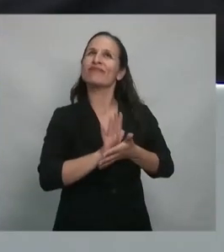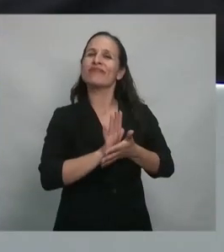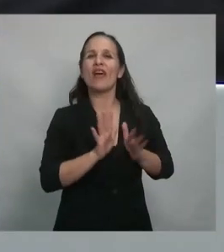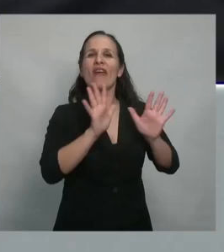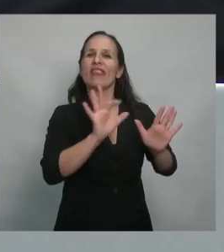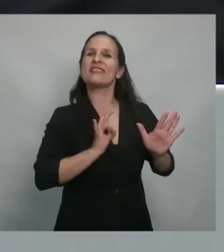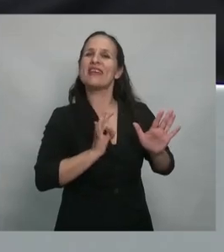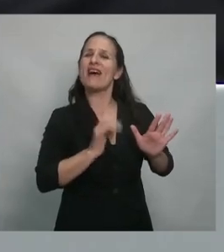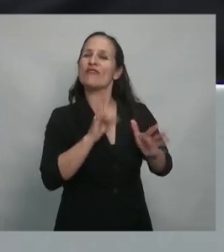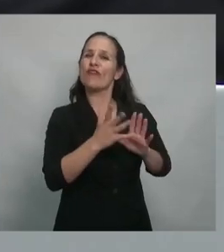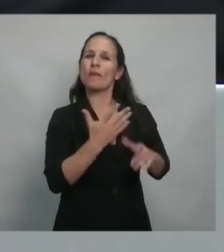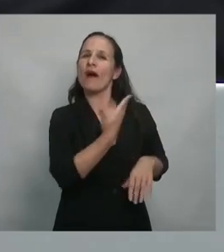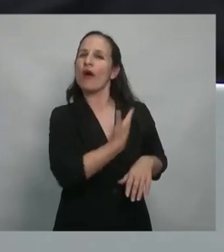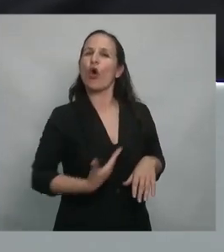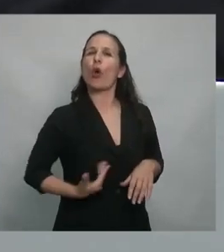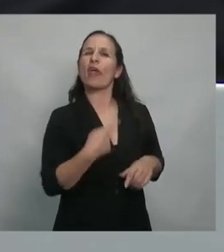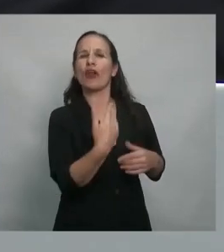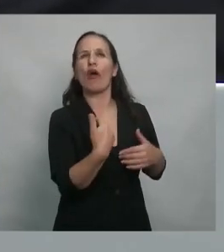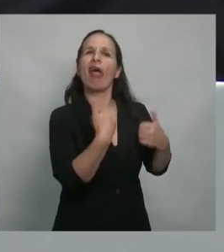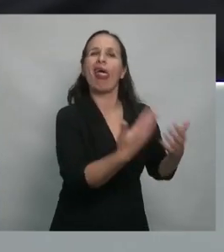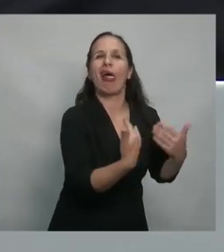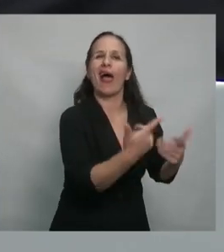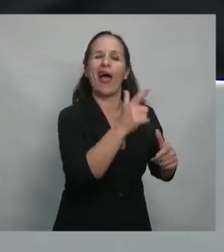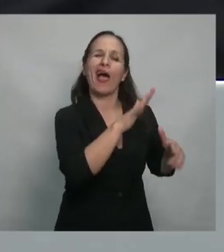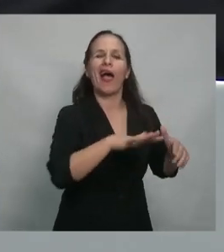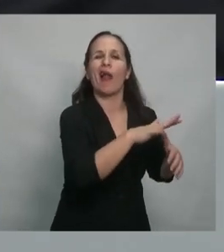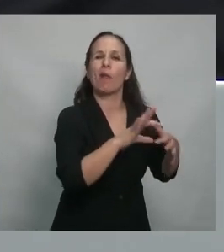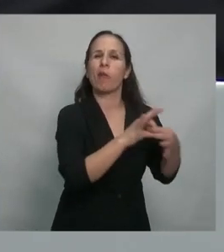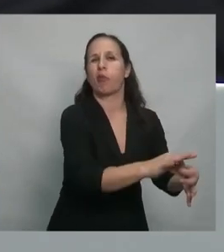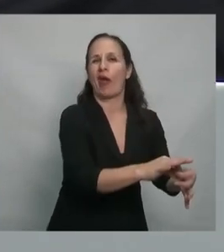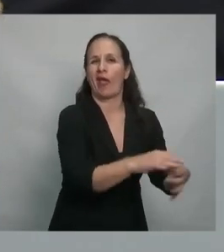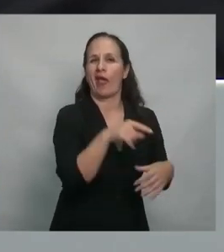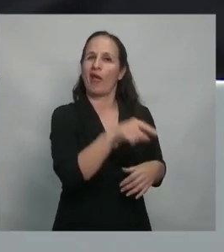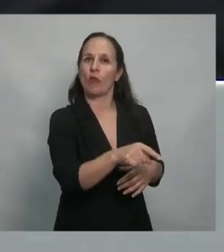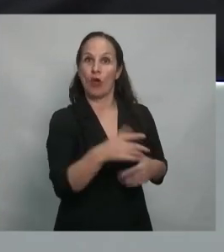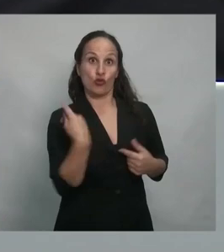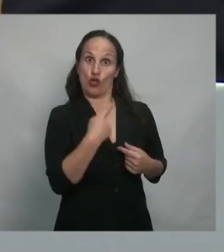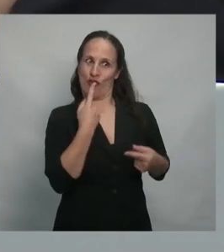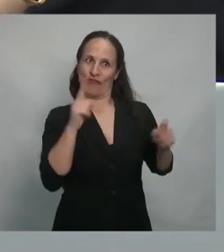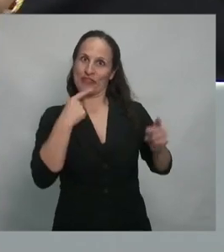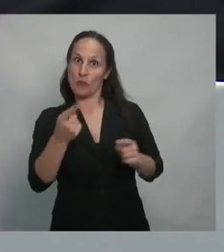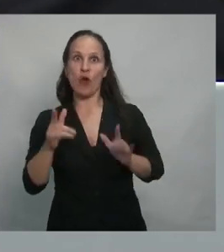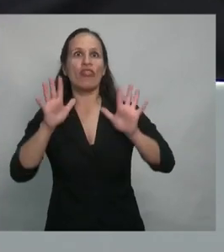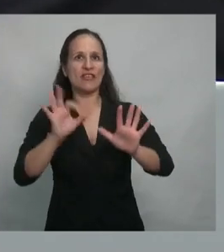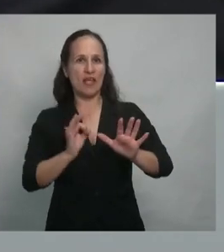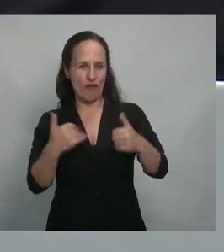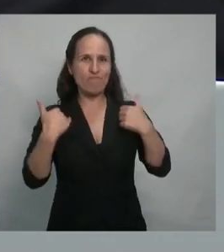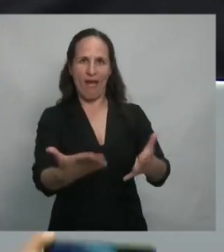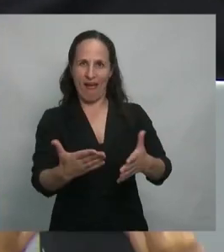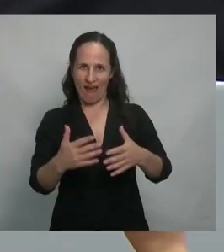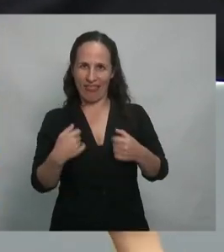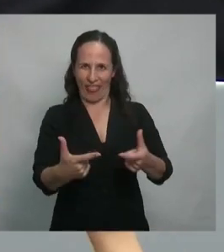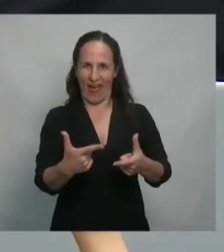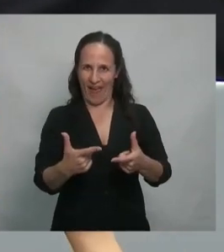de los gobiernos populistas, nosotros decimos la década ganada, frente a la década perdida